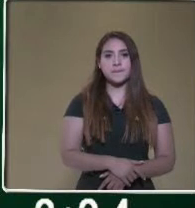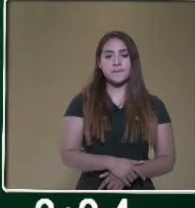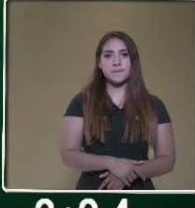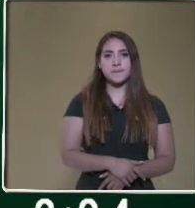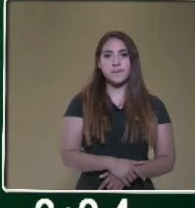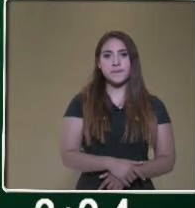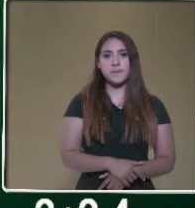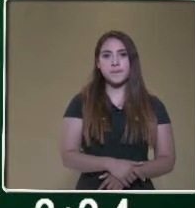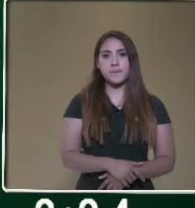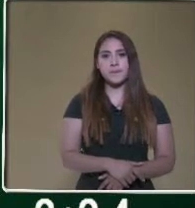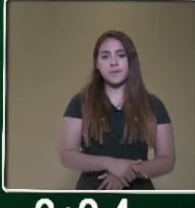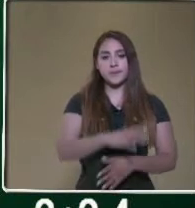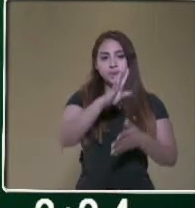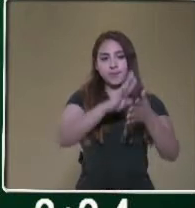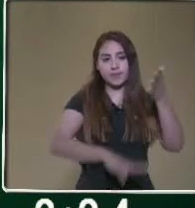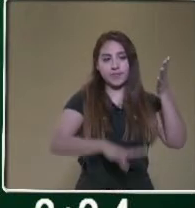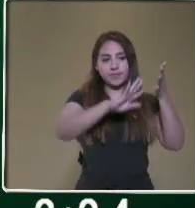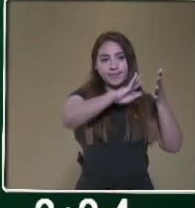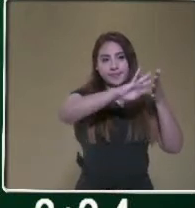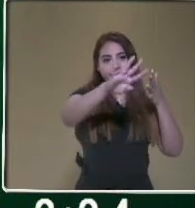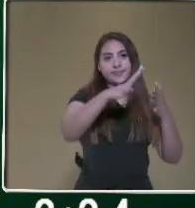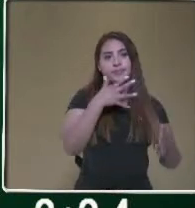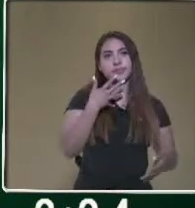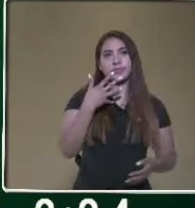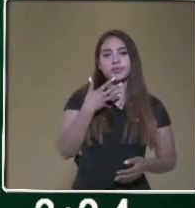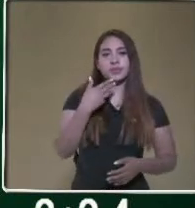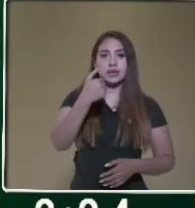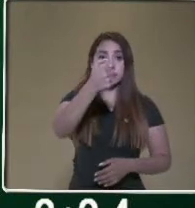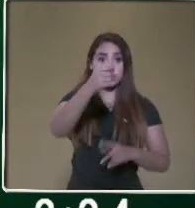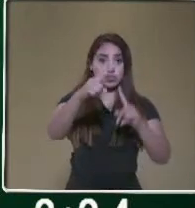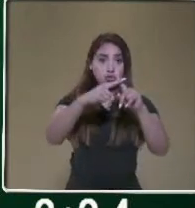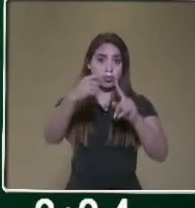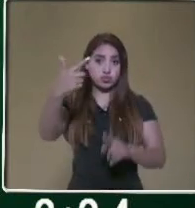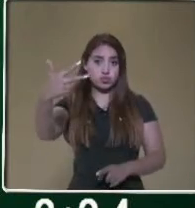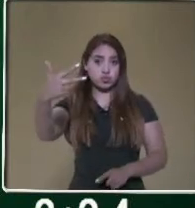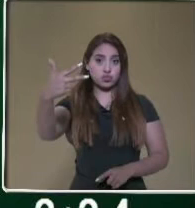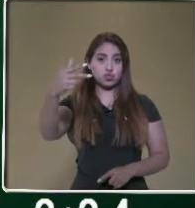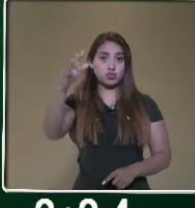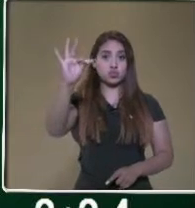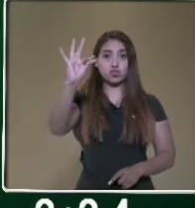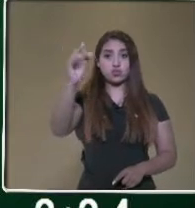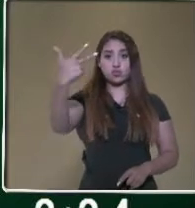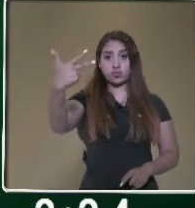en la parte de la tabla tenemos 6 por 8, 48.